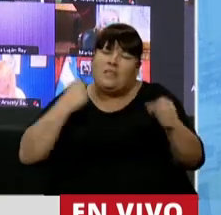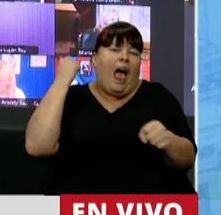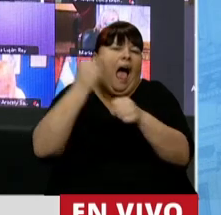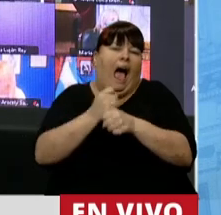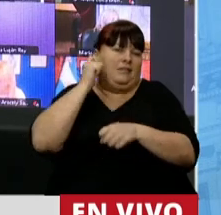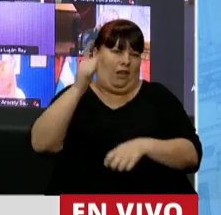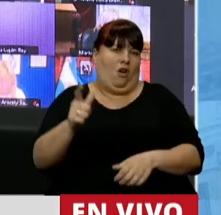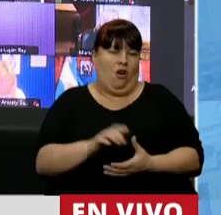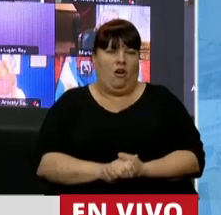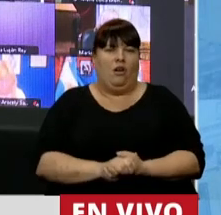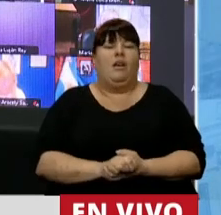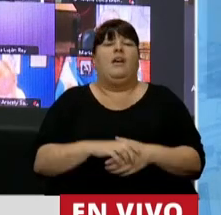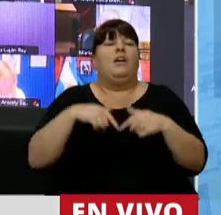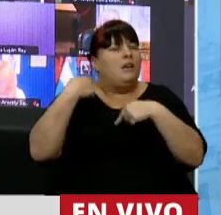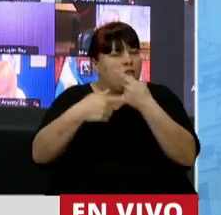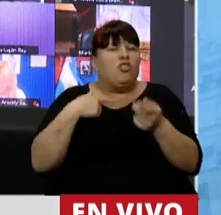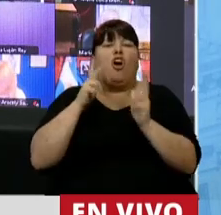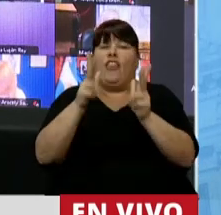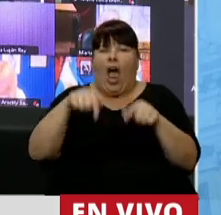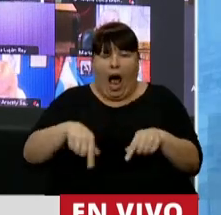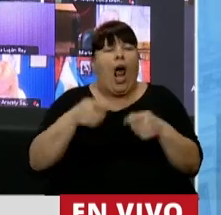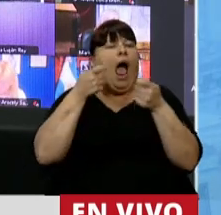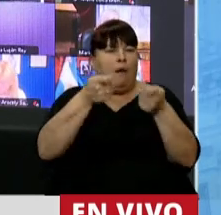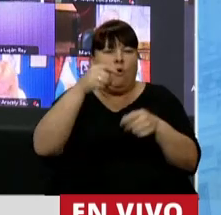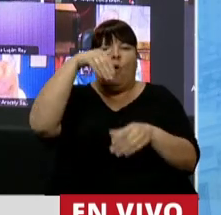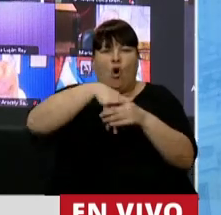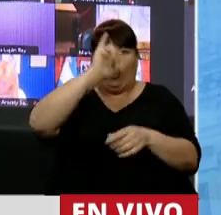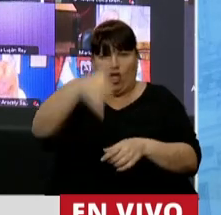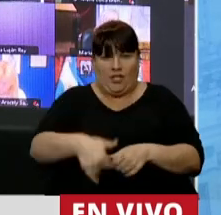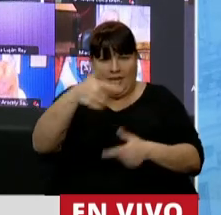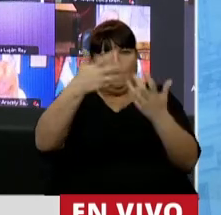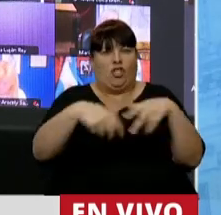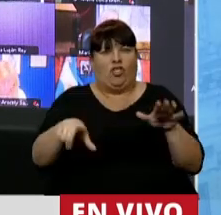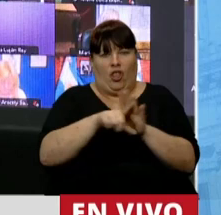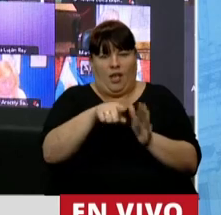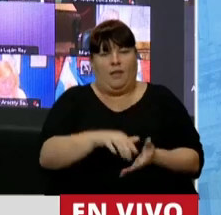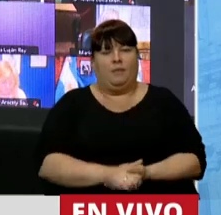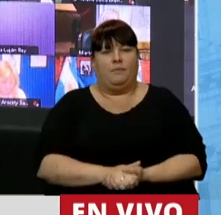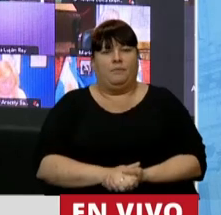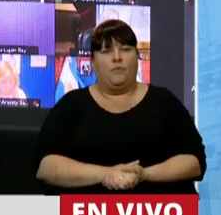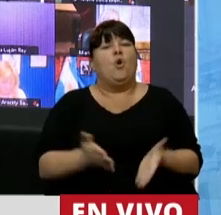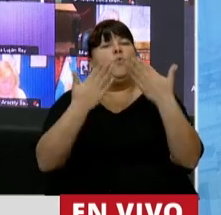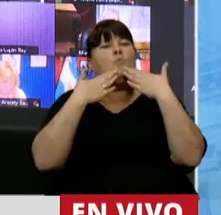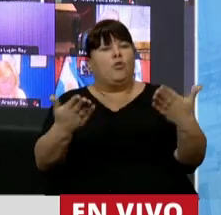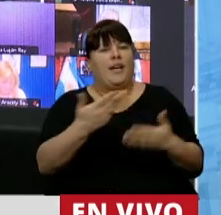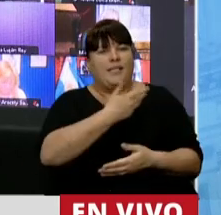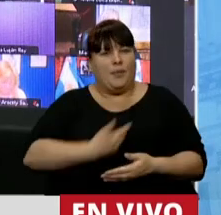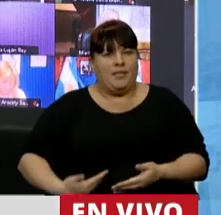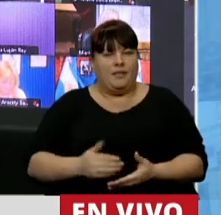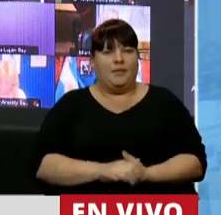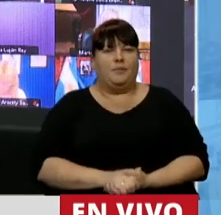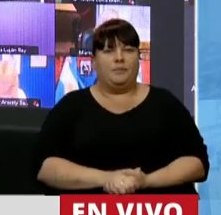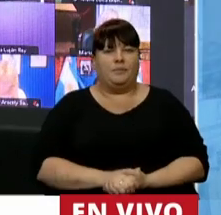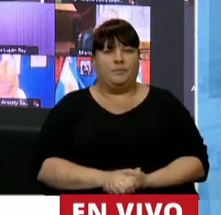últimas consecuencias. Y adelanto mi acompañamiento en esta ley con el voto favorable. Muchas gracias, señor presidente.